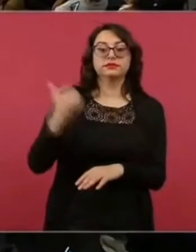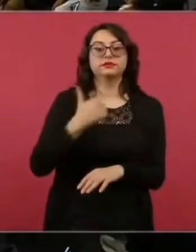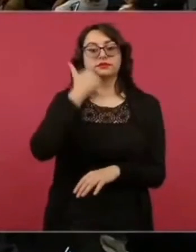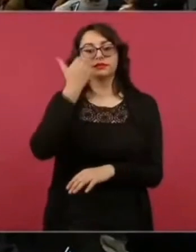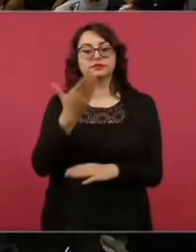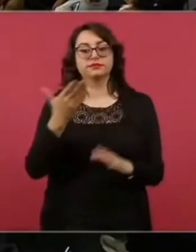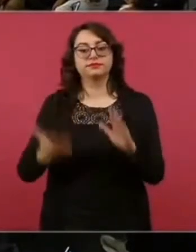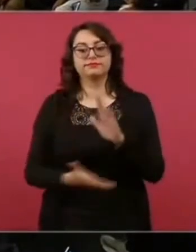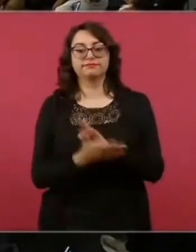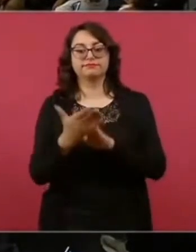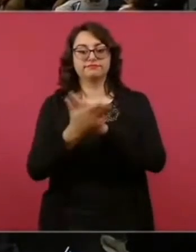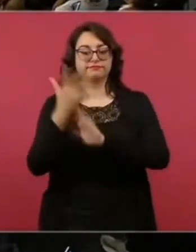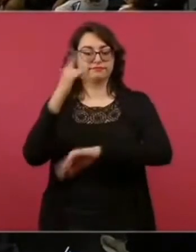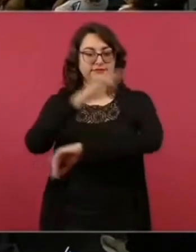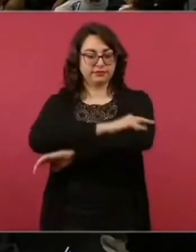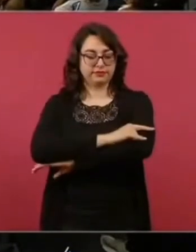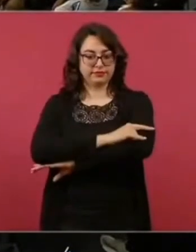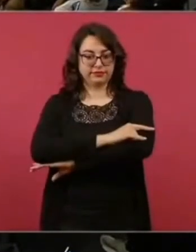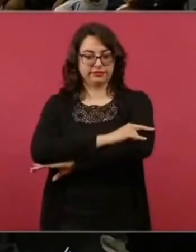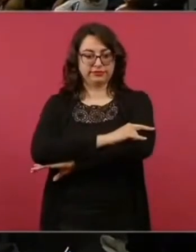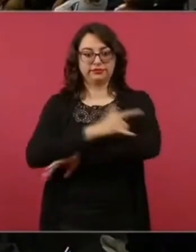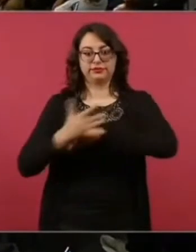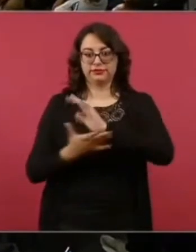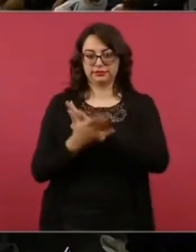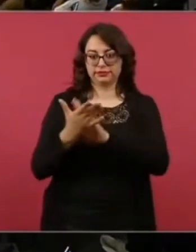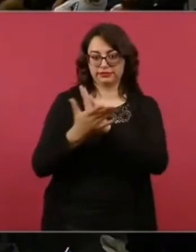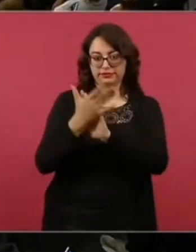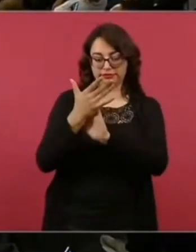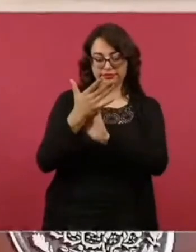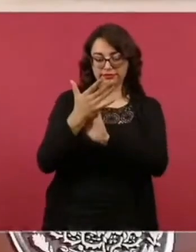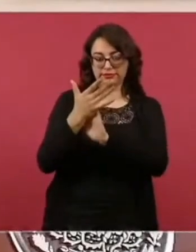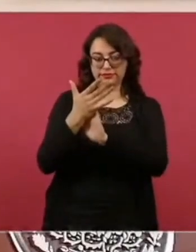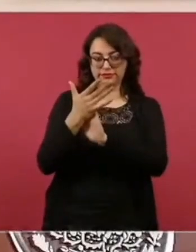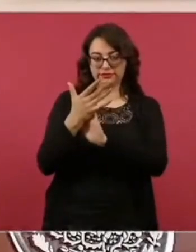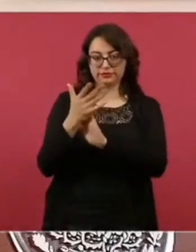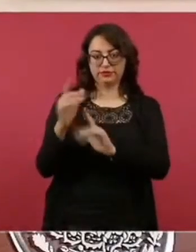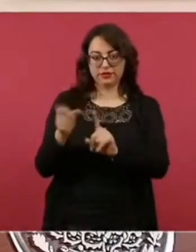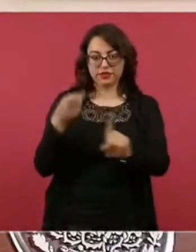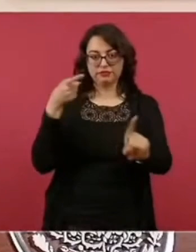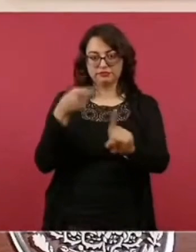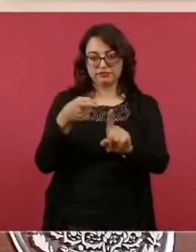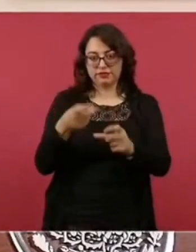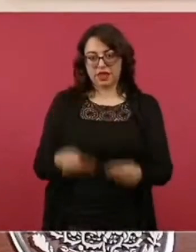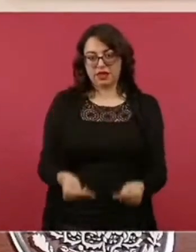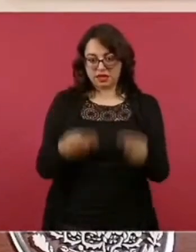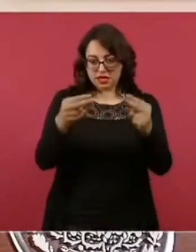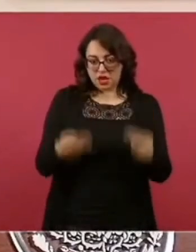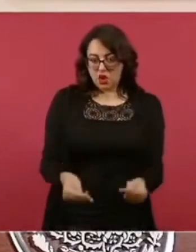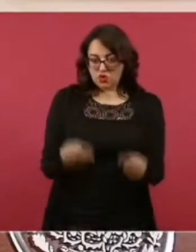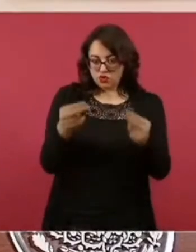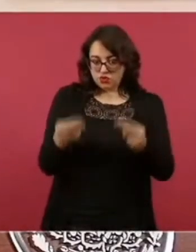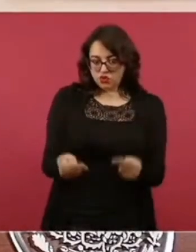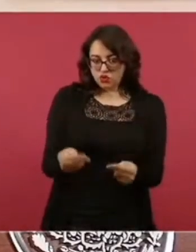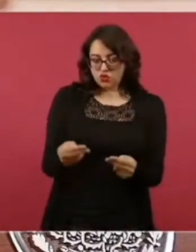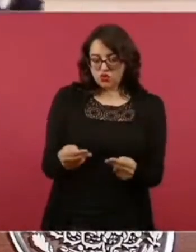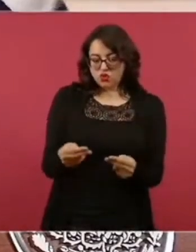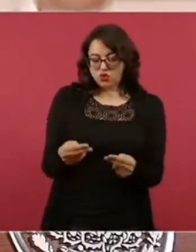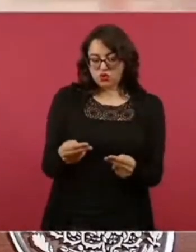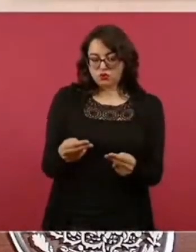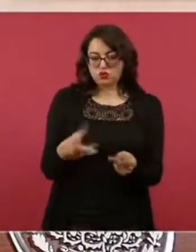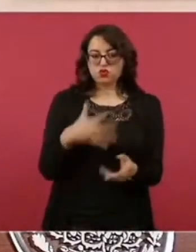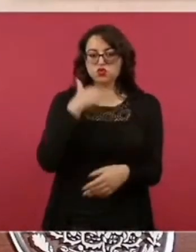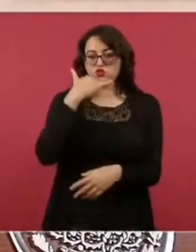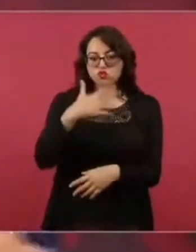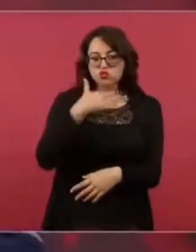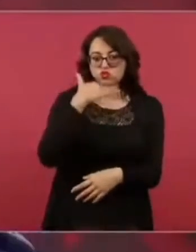con propósitos de lucro, con fines